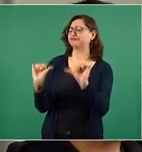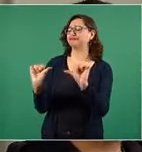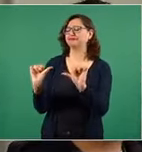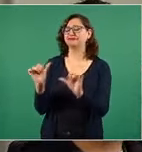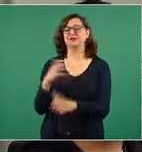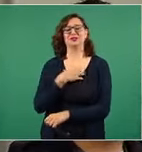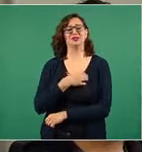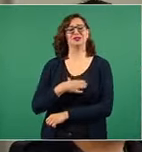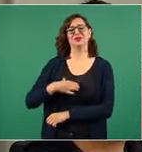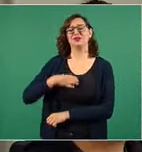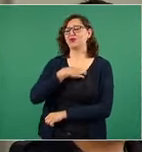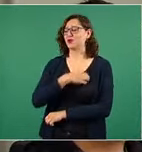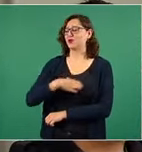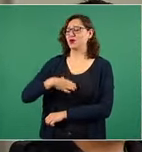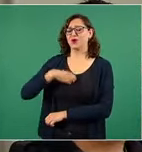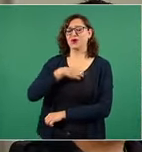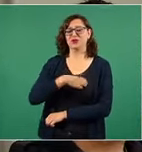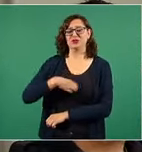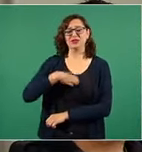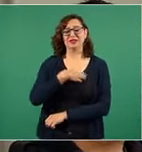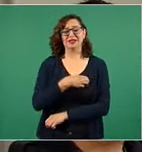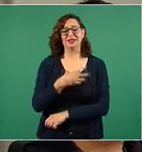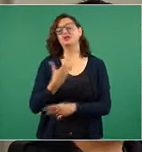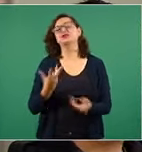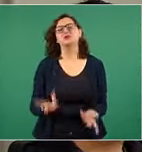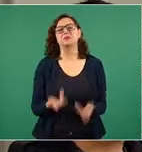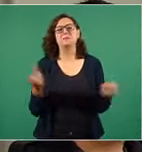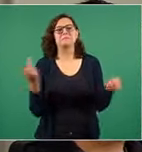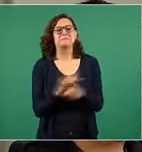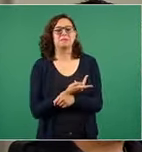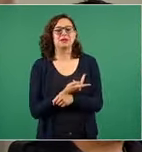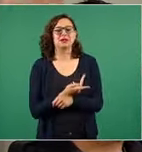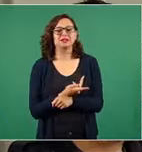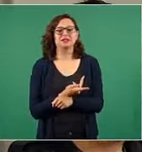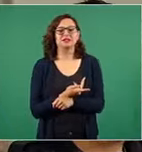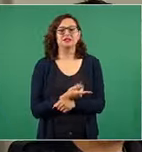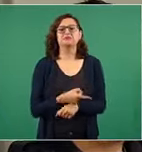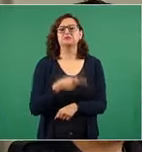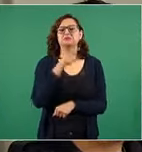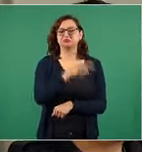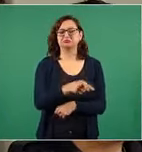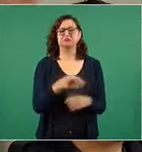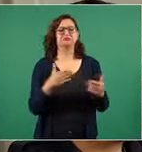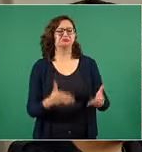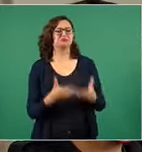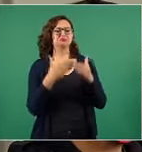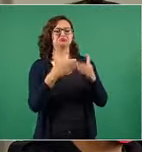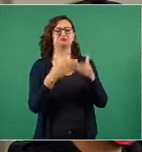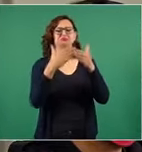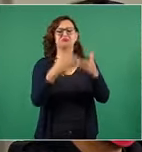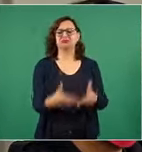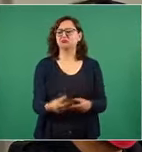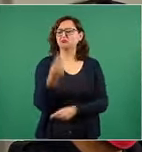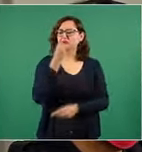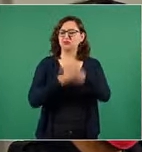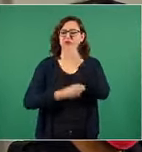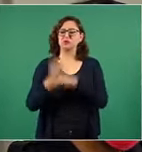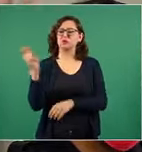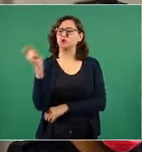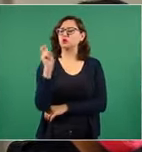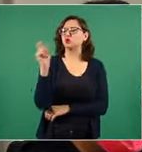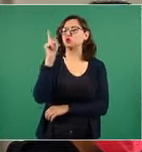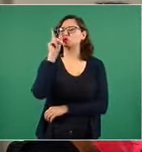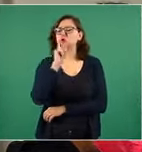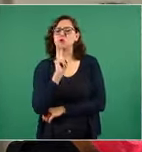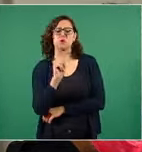aparecen en las secciones del Jet Set como antes, pero aparecen en sus yates, en cenas, con sus novias, sus